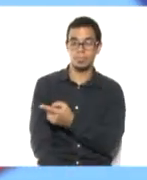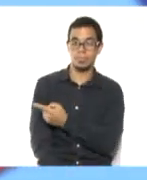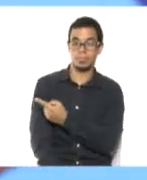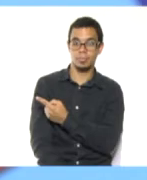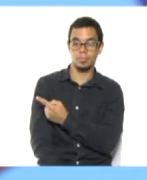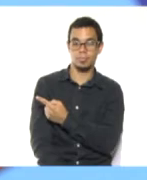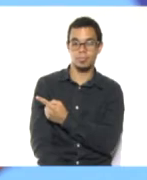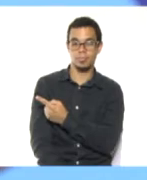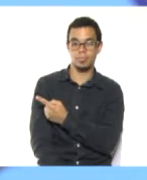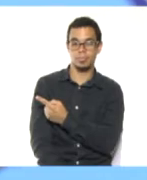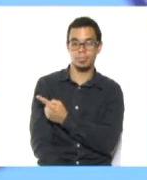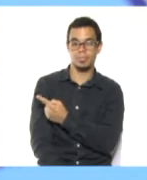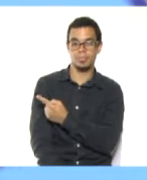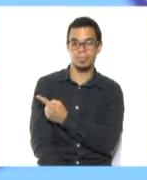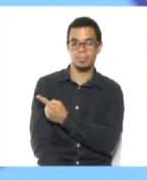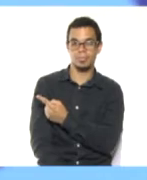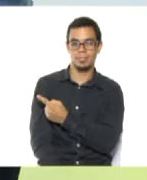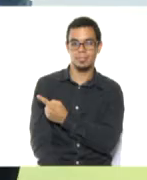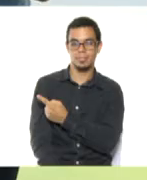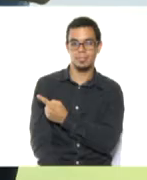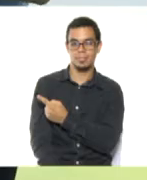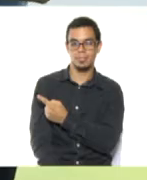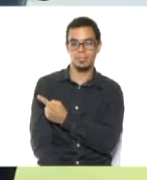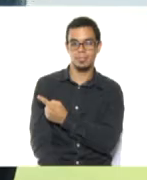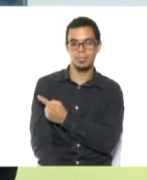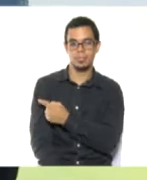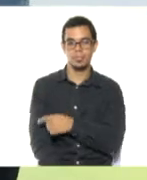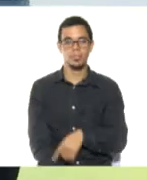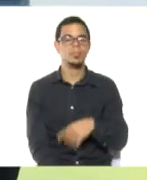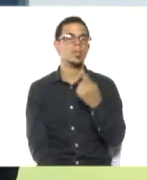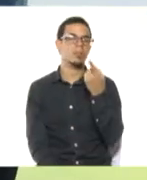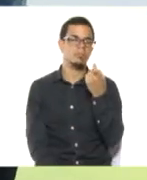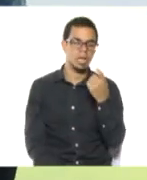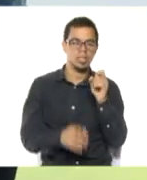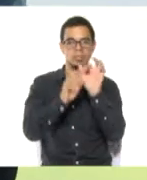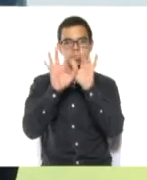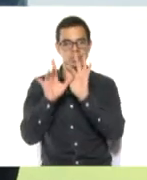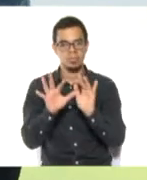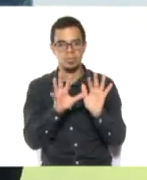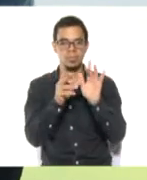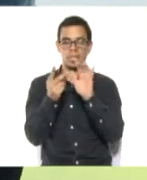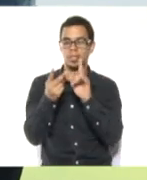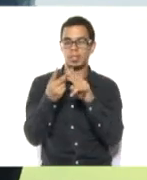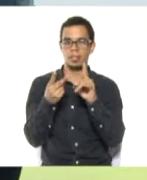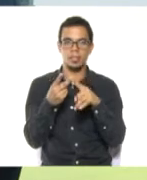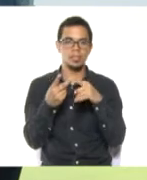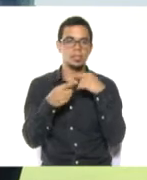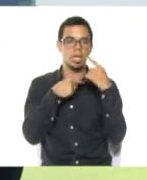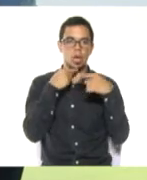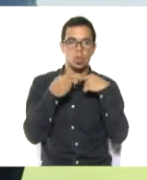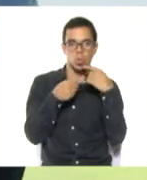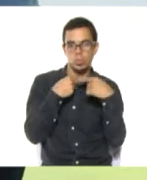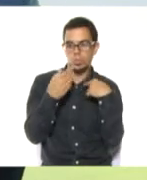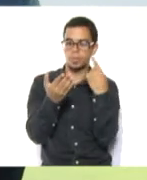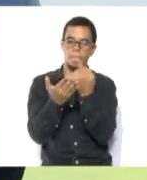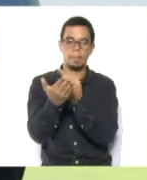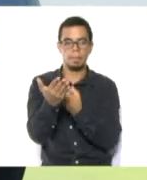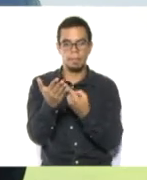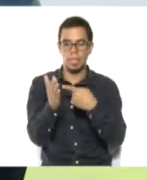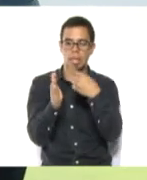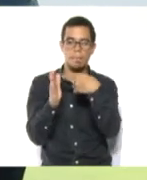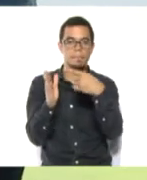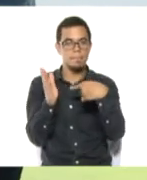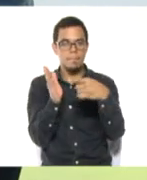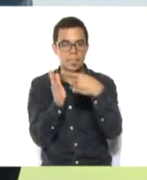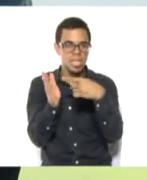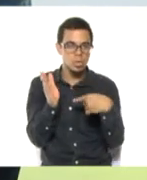Falta ambientarlo con escarcha, colorearlo, difuminarlo con pintura. Es un inicio para darle ejemplificación a